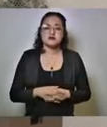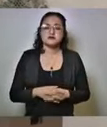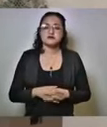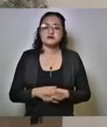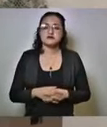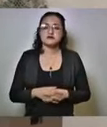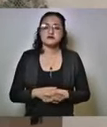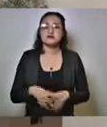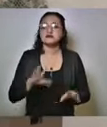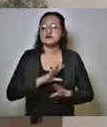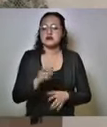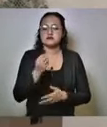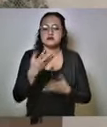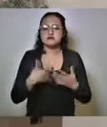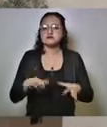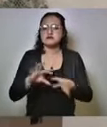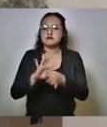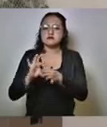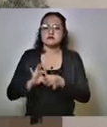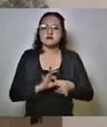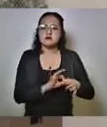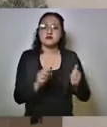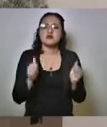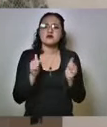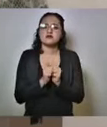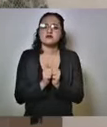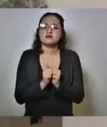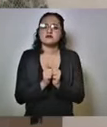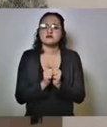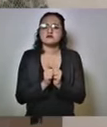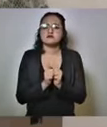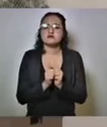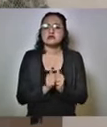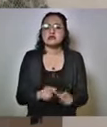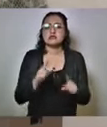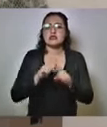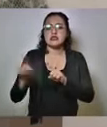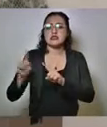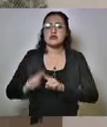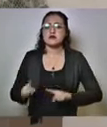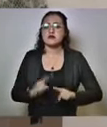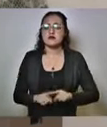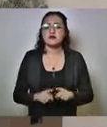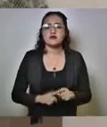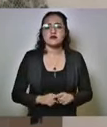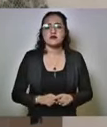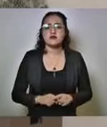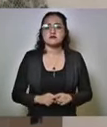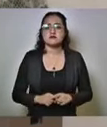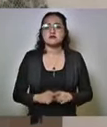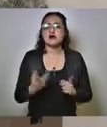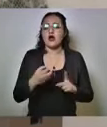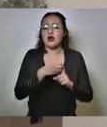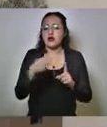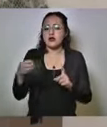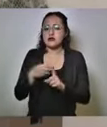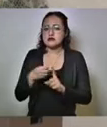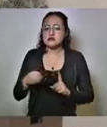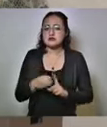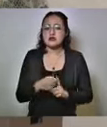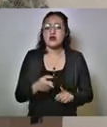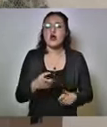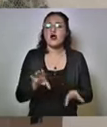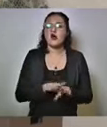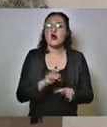hay todo un esquema de coordinación de lo que es los distintos órganos que prestan servicios de